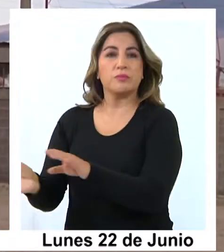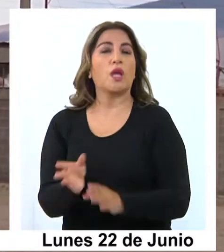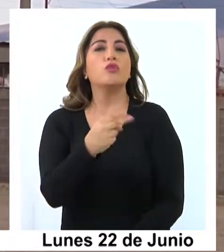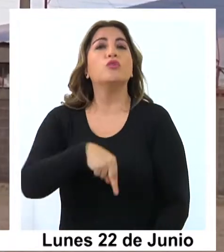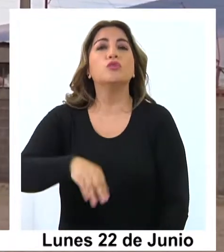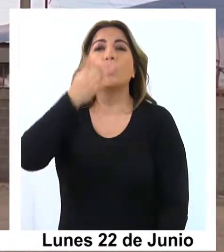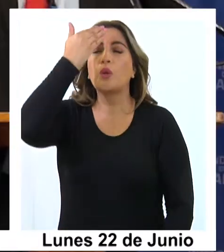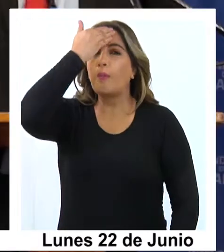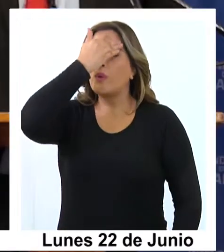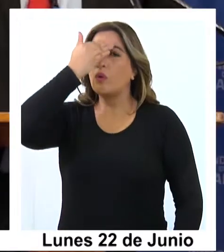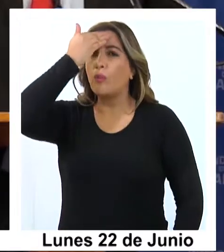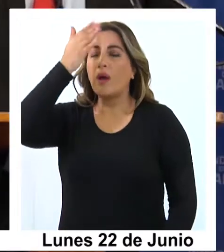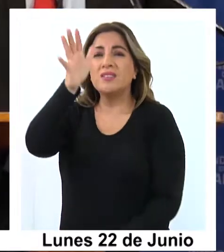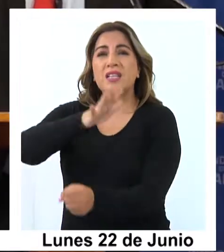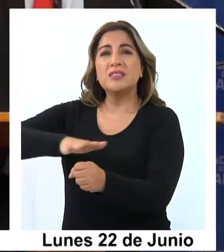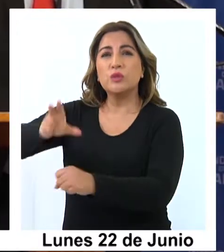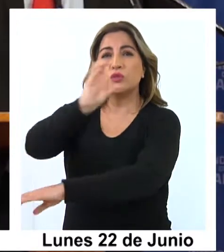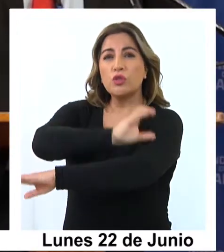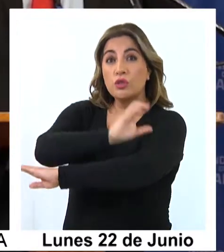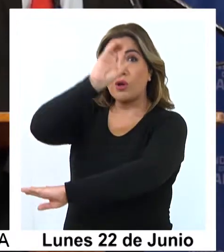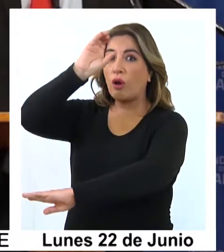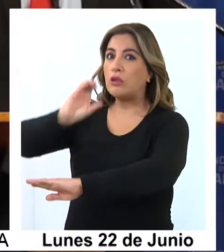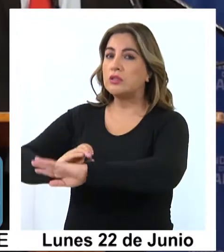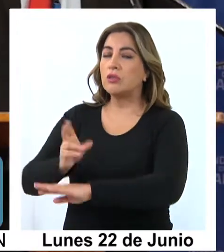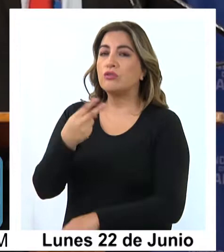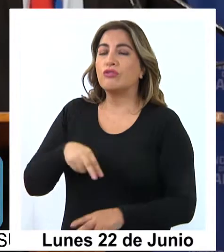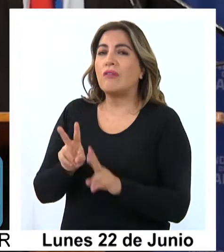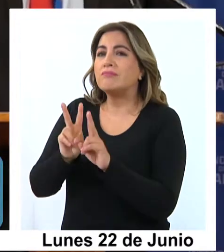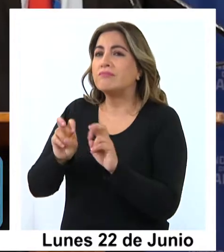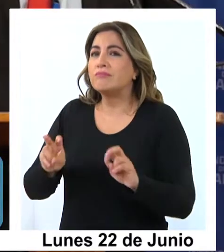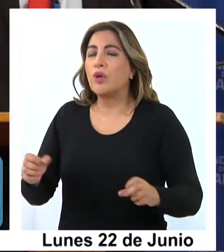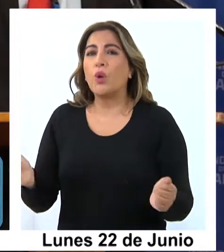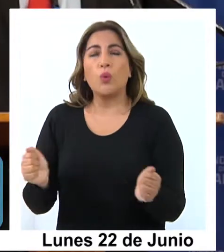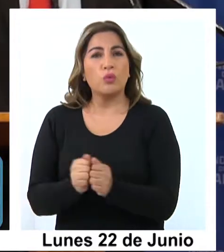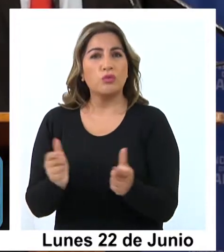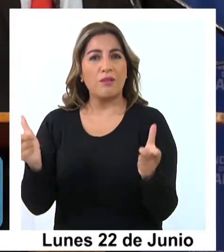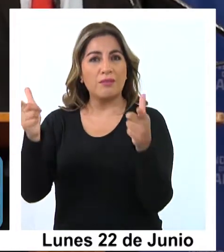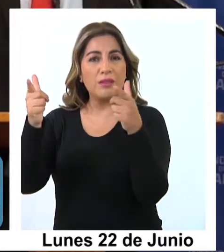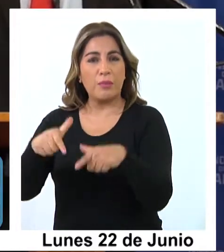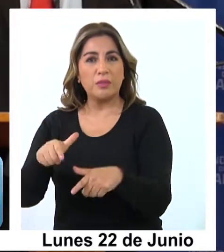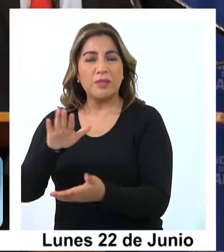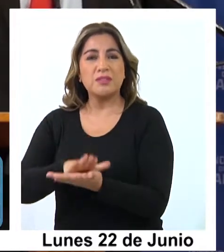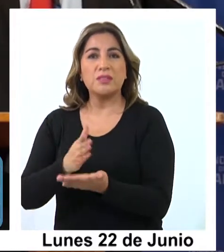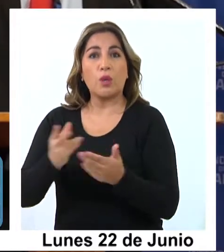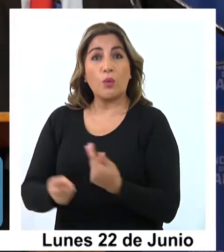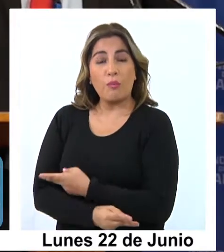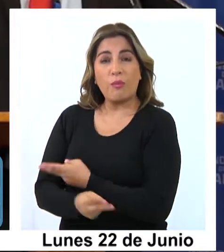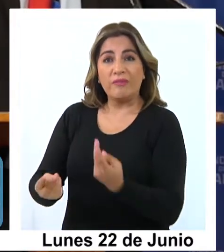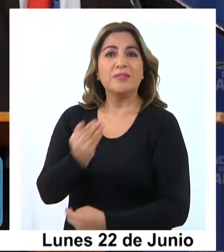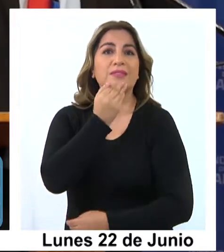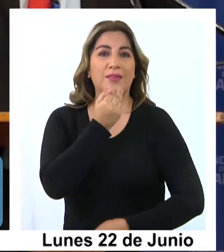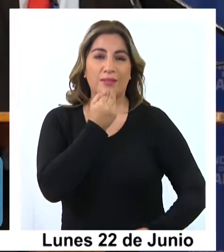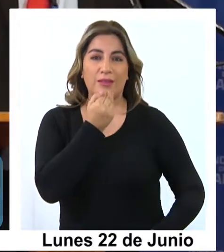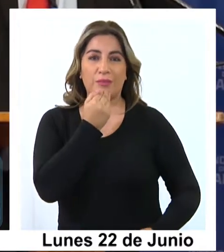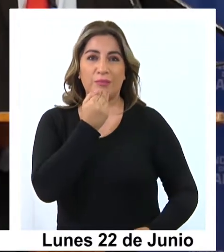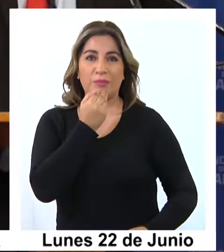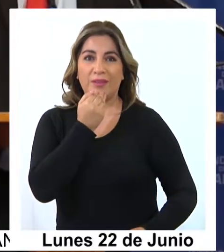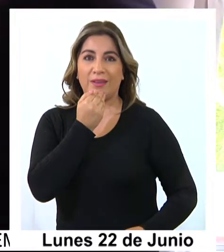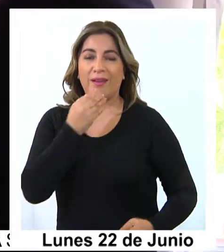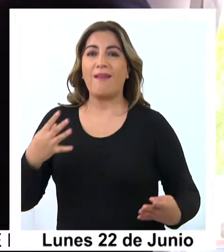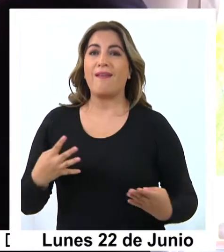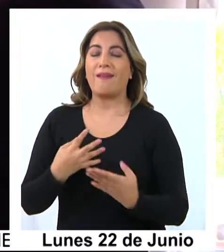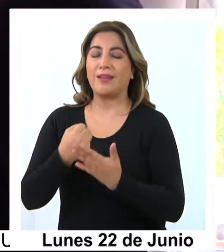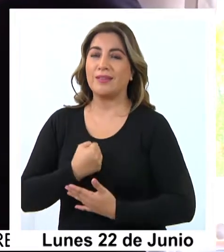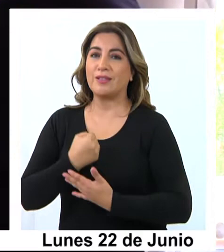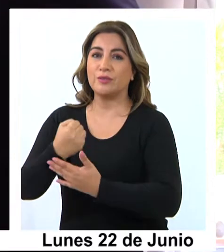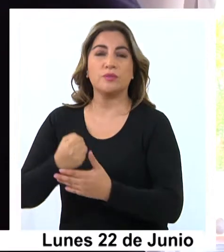preocupa particularmente la situación de Colchane, la que estamos revisando junto al Departamento de Salud Pública y también el gestor de la red